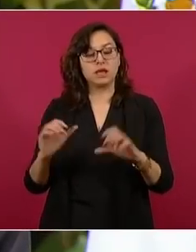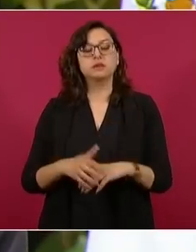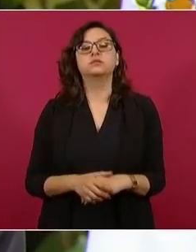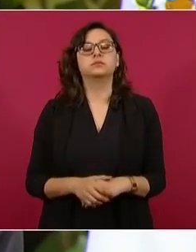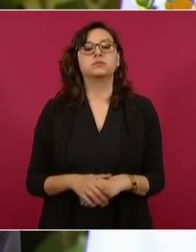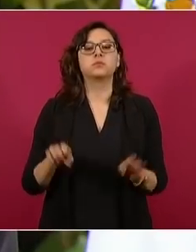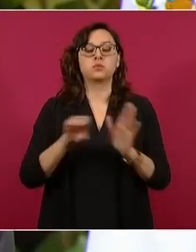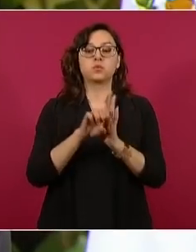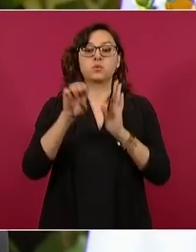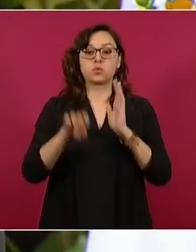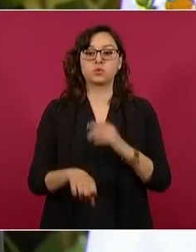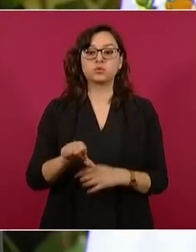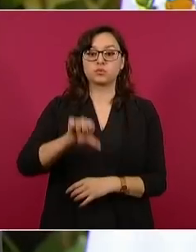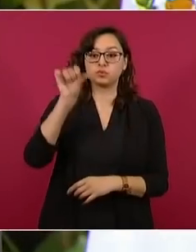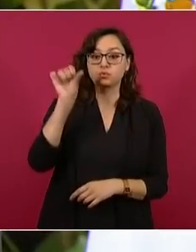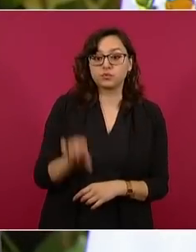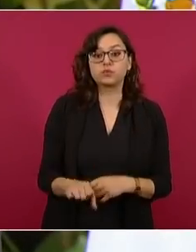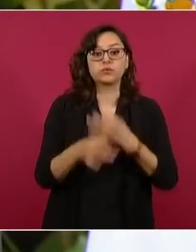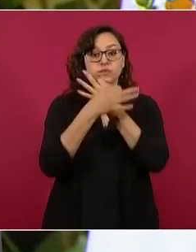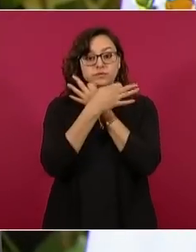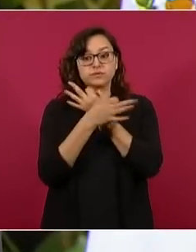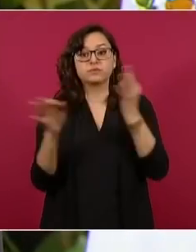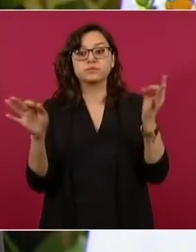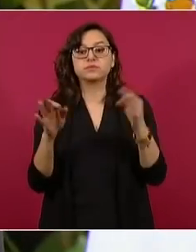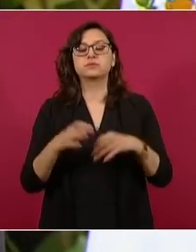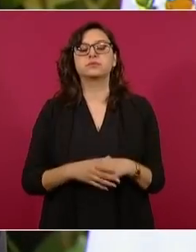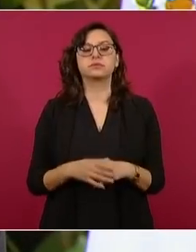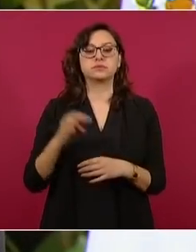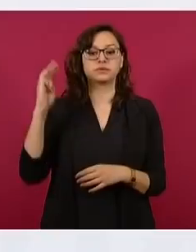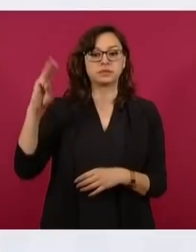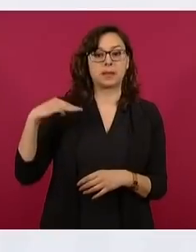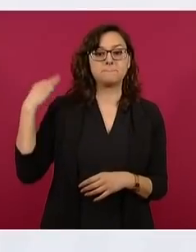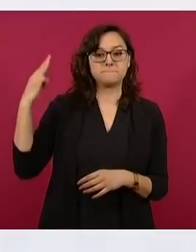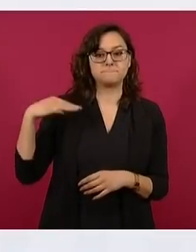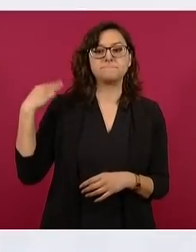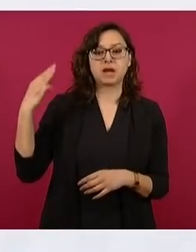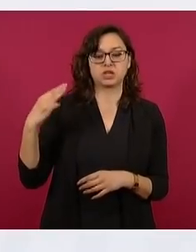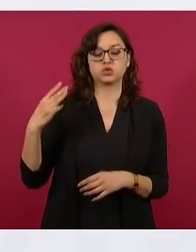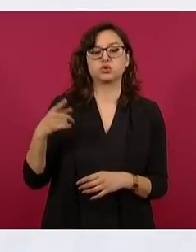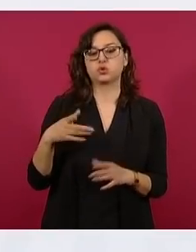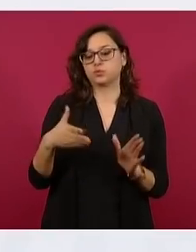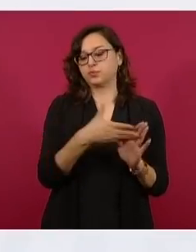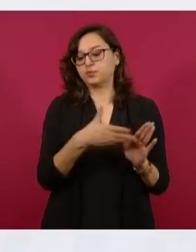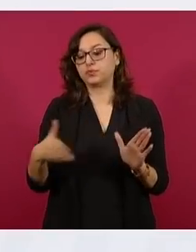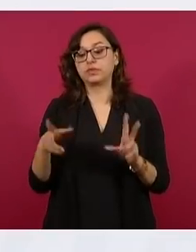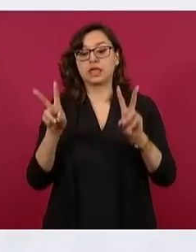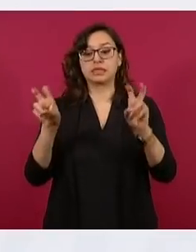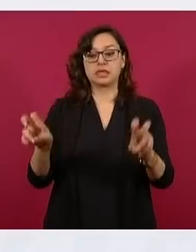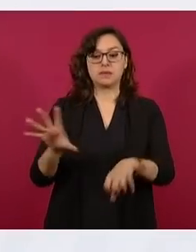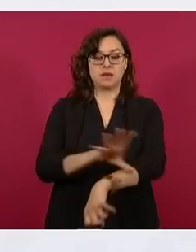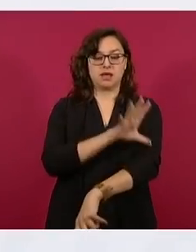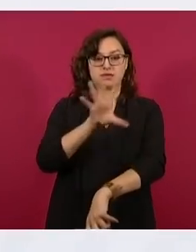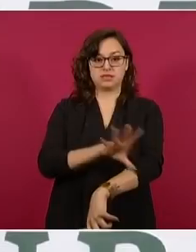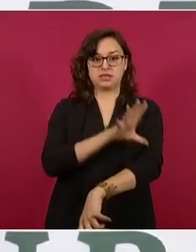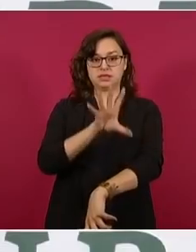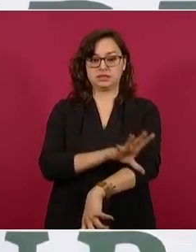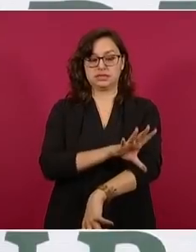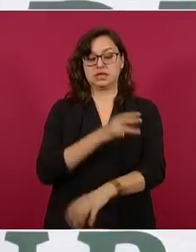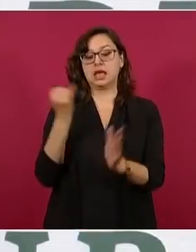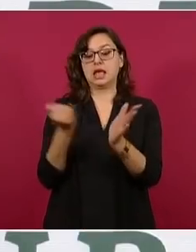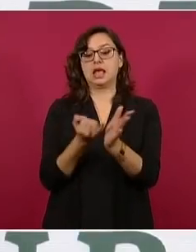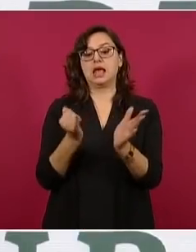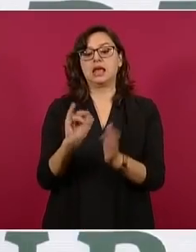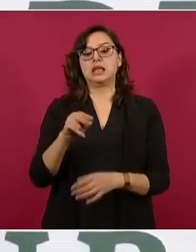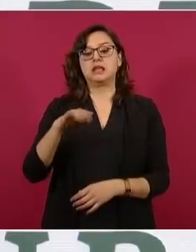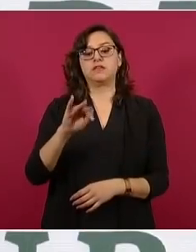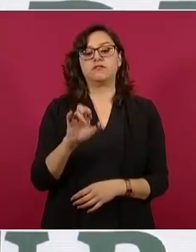que la inflación en marzo por energéticos, solo por energéticos, en Estados Unidos